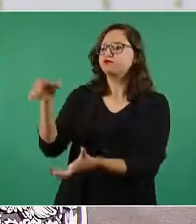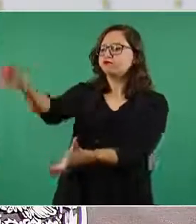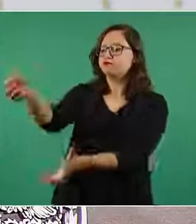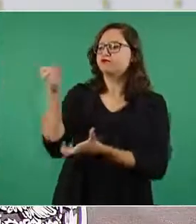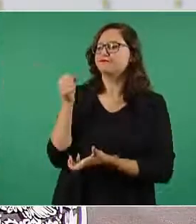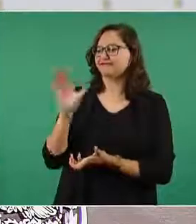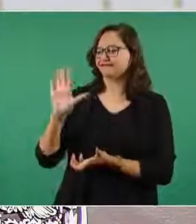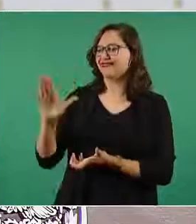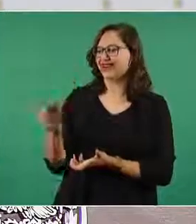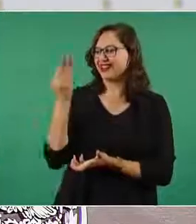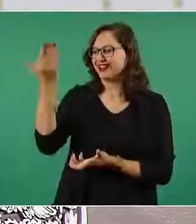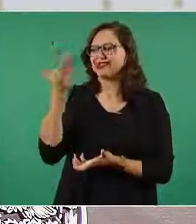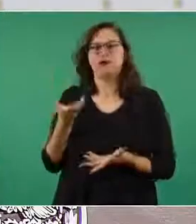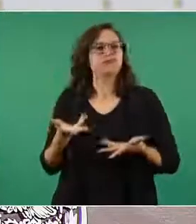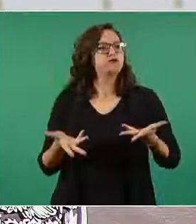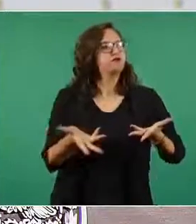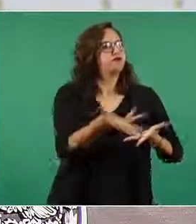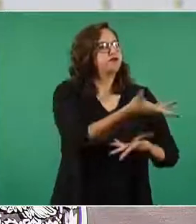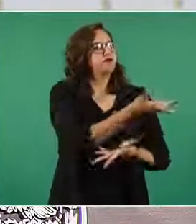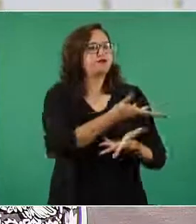una obra como esta